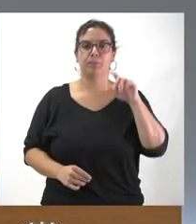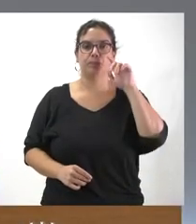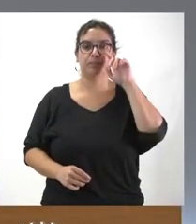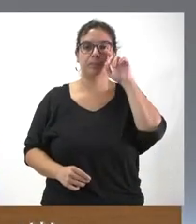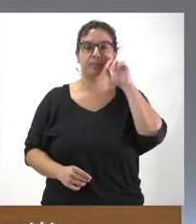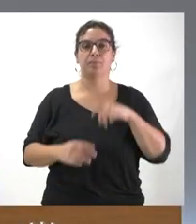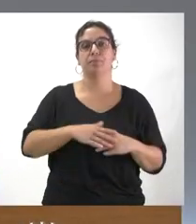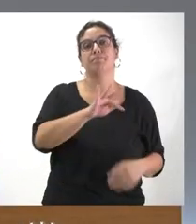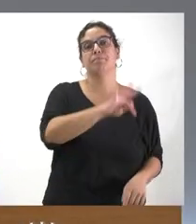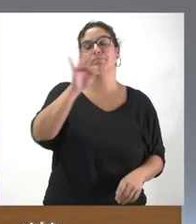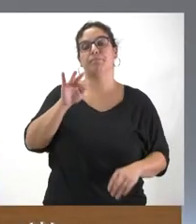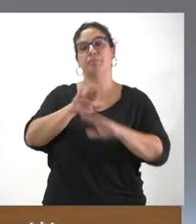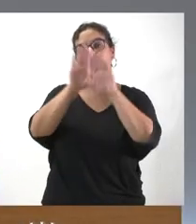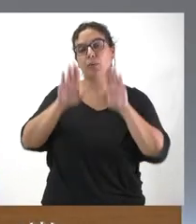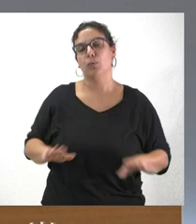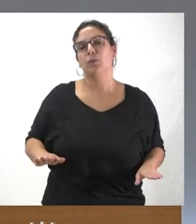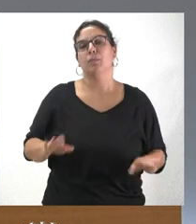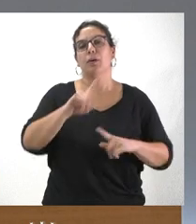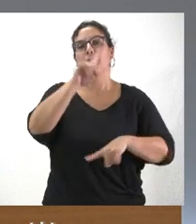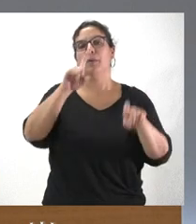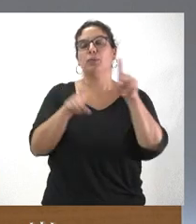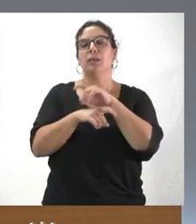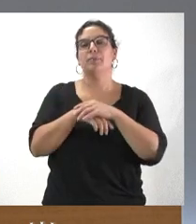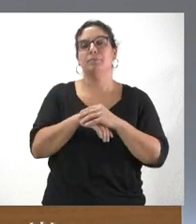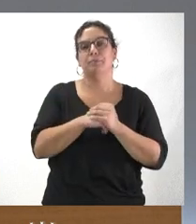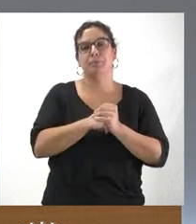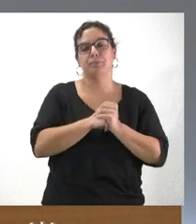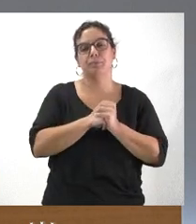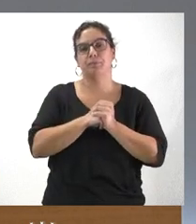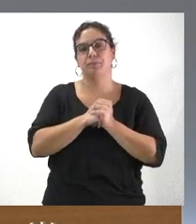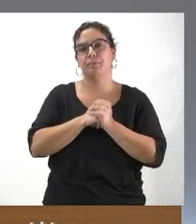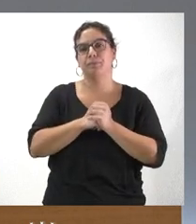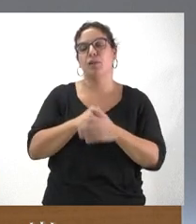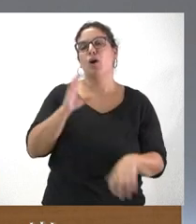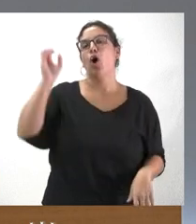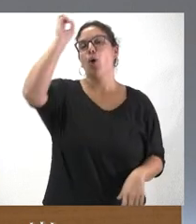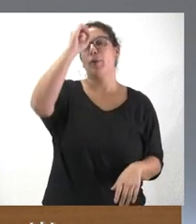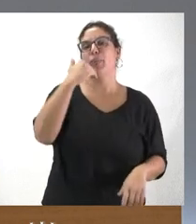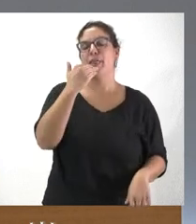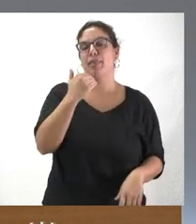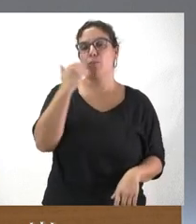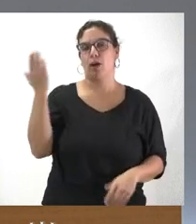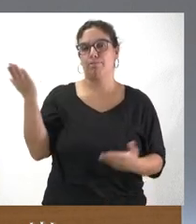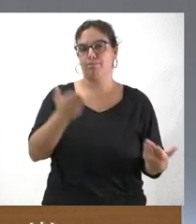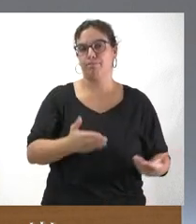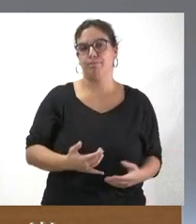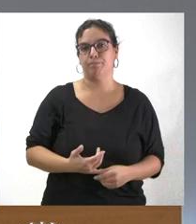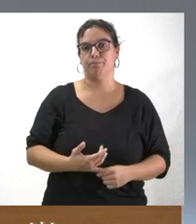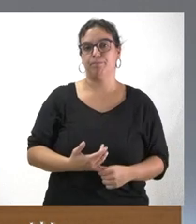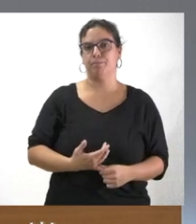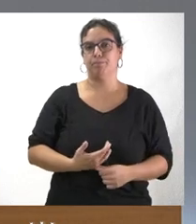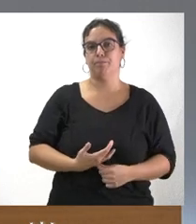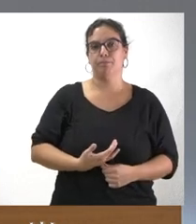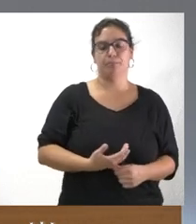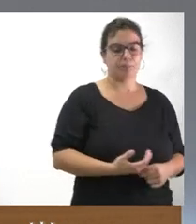Vamos a cerrar esta ronda de preguntas en la opinión de Zamora con Carlos Gil. Así que, cuando quieras, Carlos,